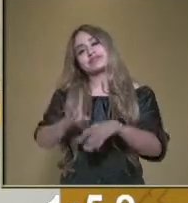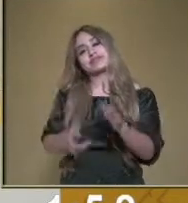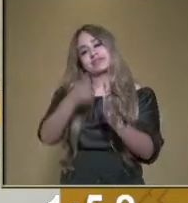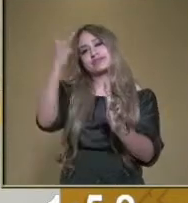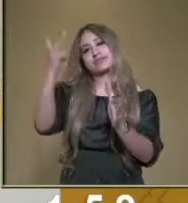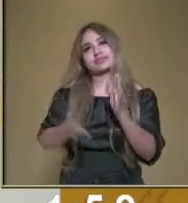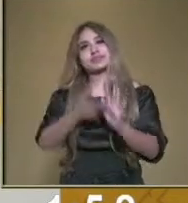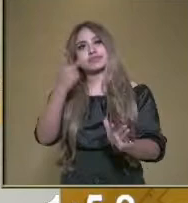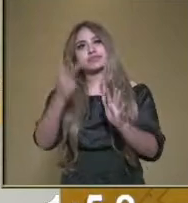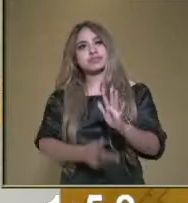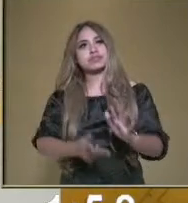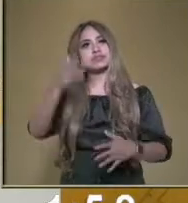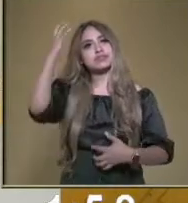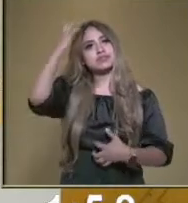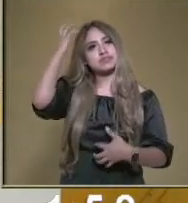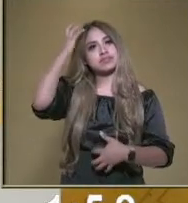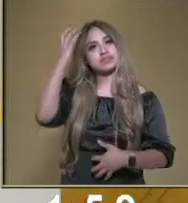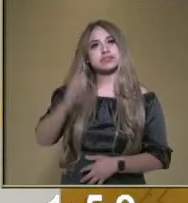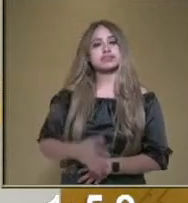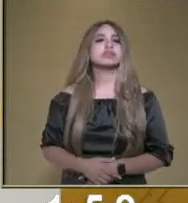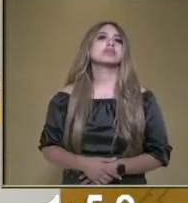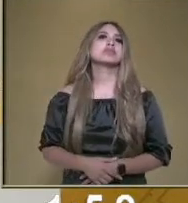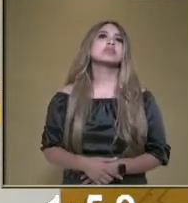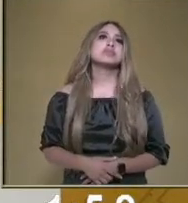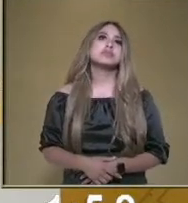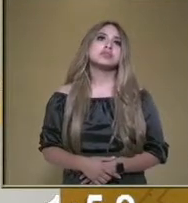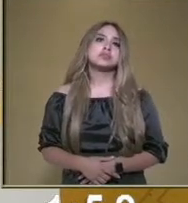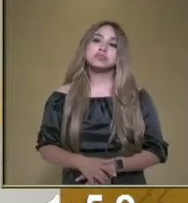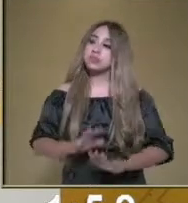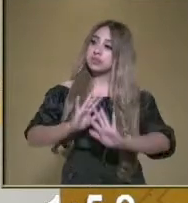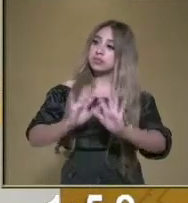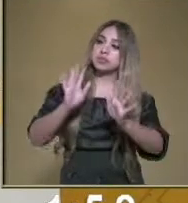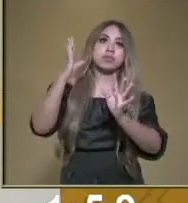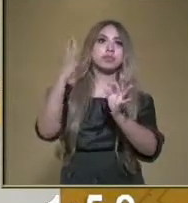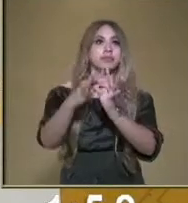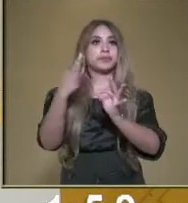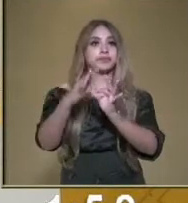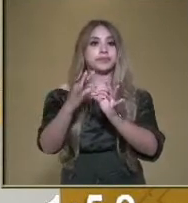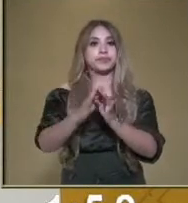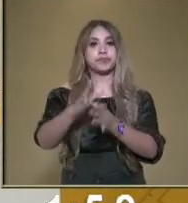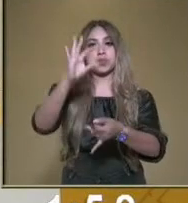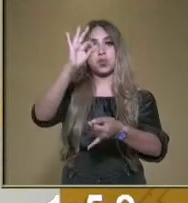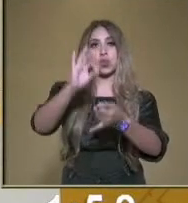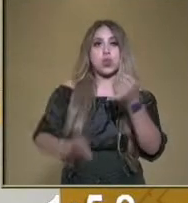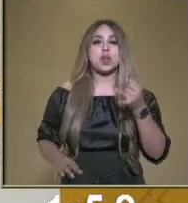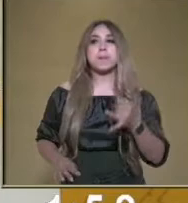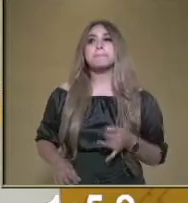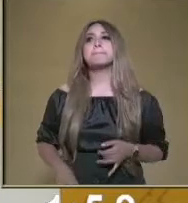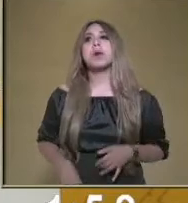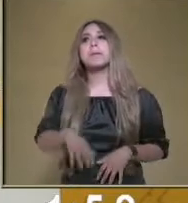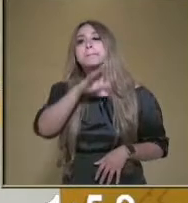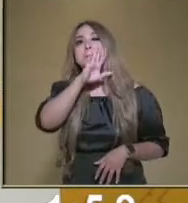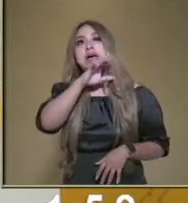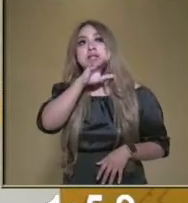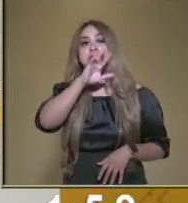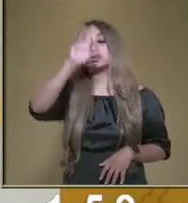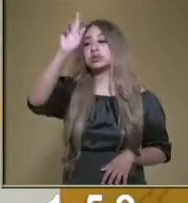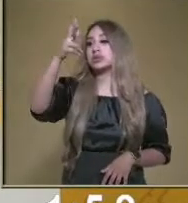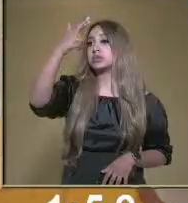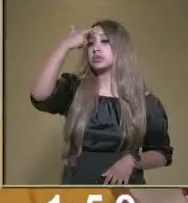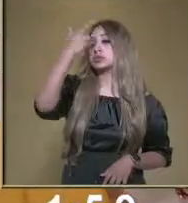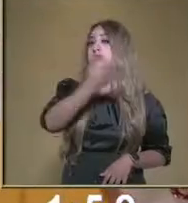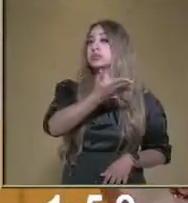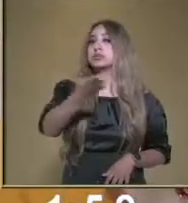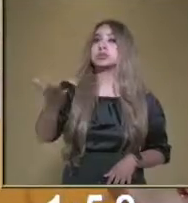veces. Oh, muy bien. Bueno, pues yo creo que ya cumplimos aquí. Lo último, la basura. Recuerden checar su basura